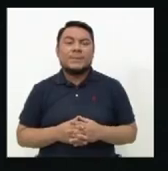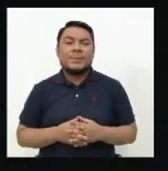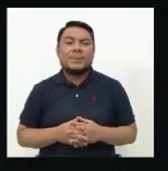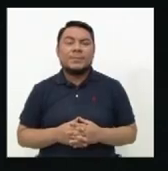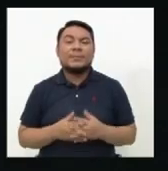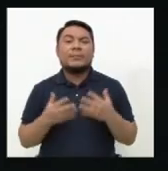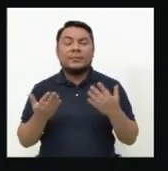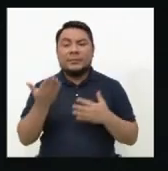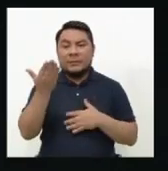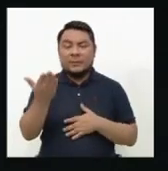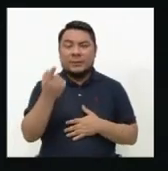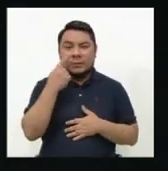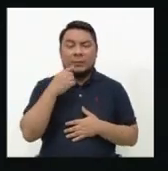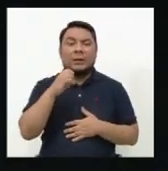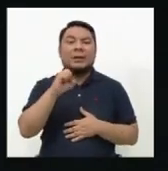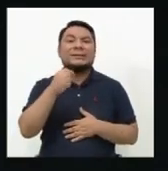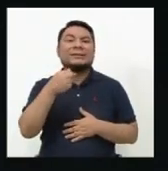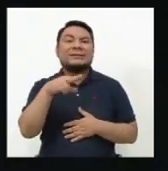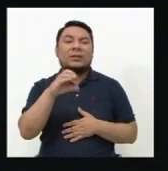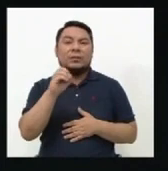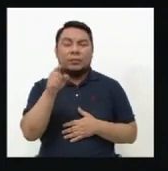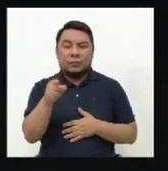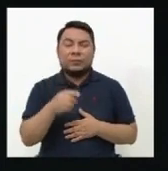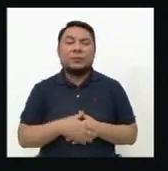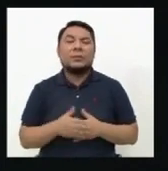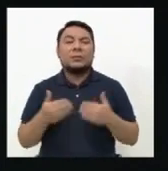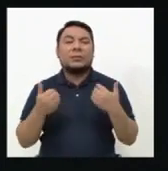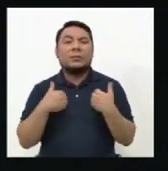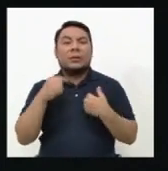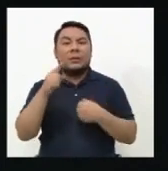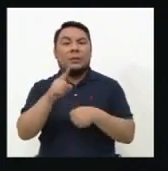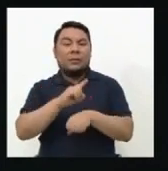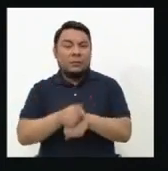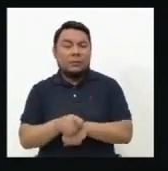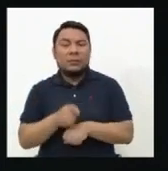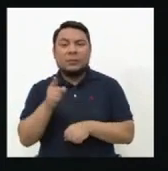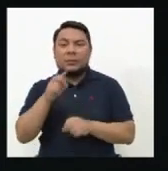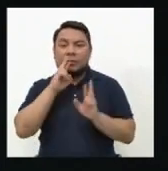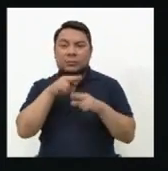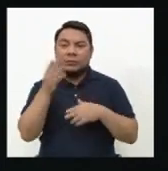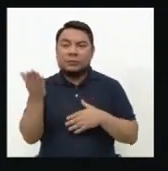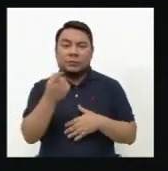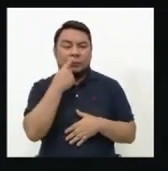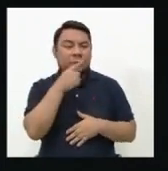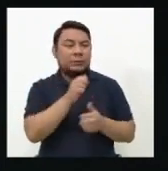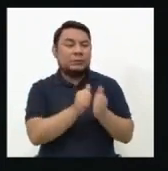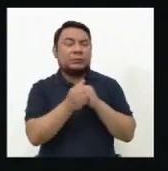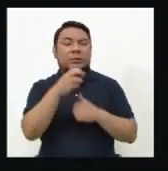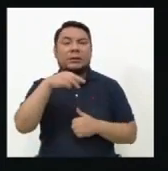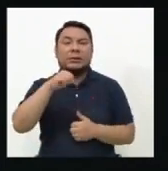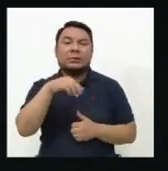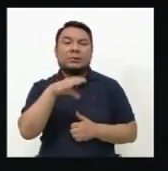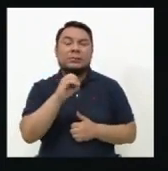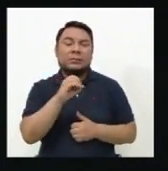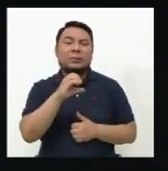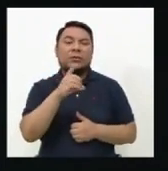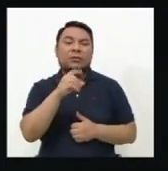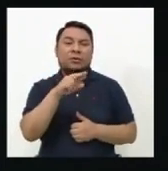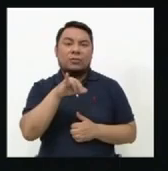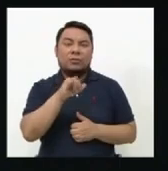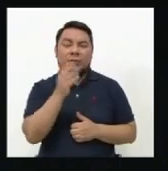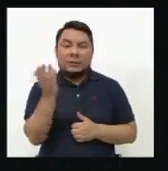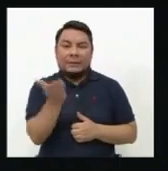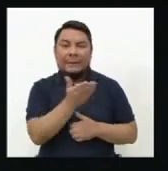Candidato segundo Sergio Vázquez Coronado tiene un minuto para su dúplica al candidato Marco Cordori Carpio.